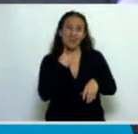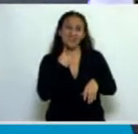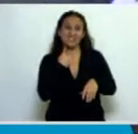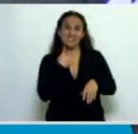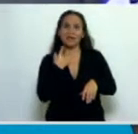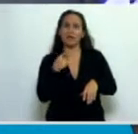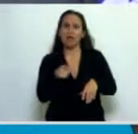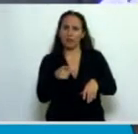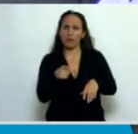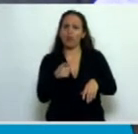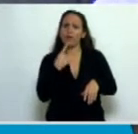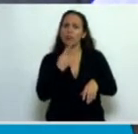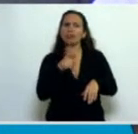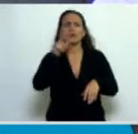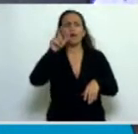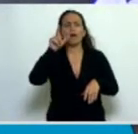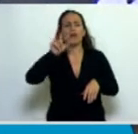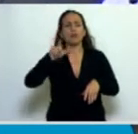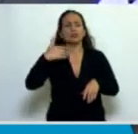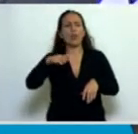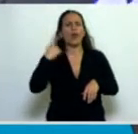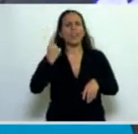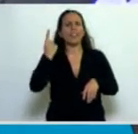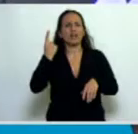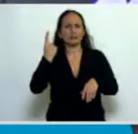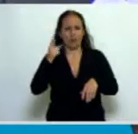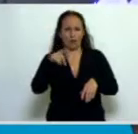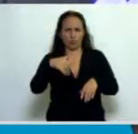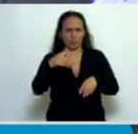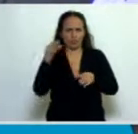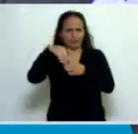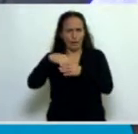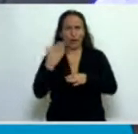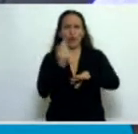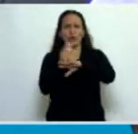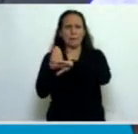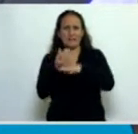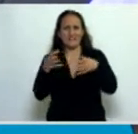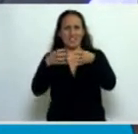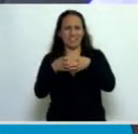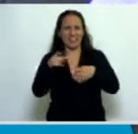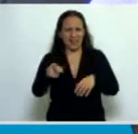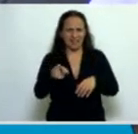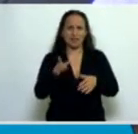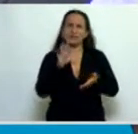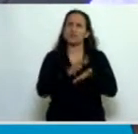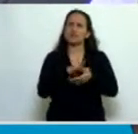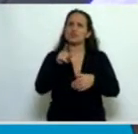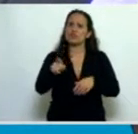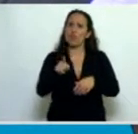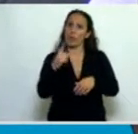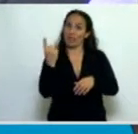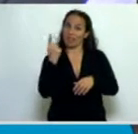de aquellos directores y representantes cuando se pretendía hacer valer su responsabilidad en el cumplimiento de